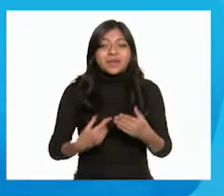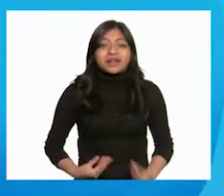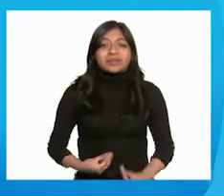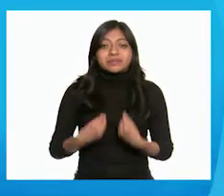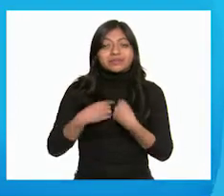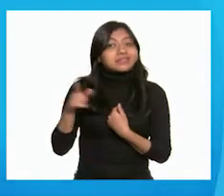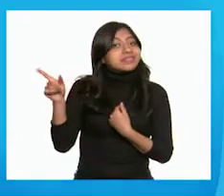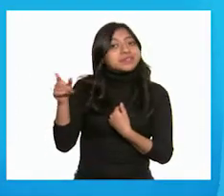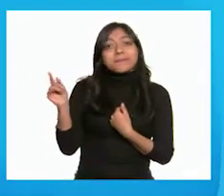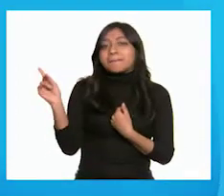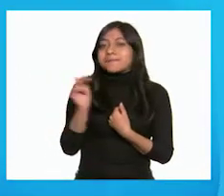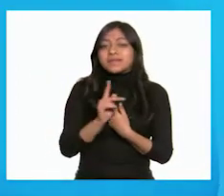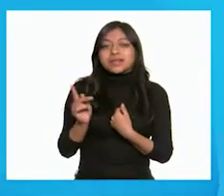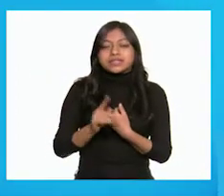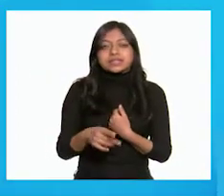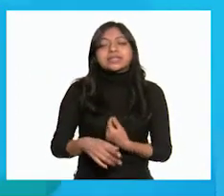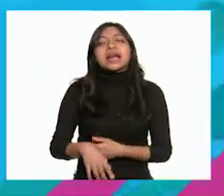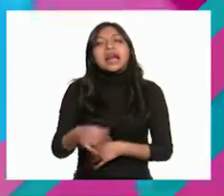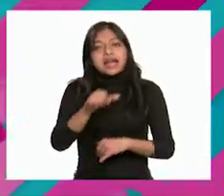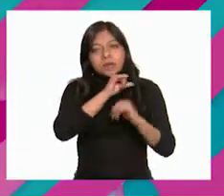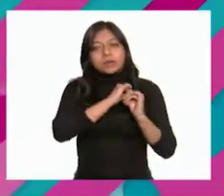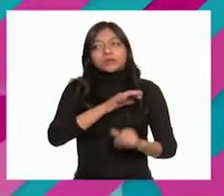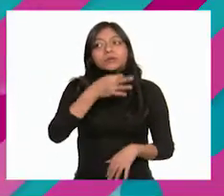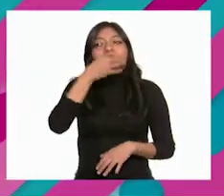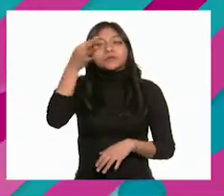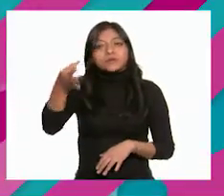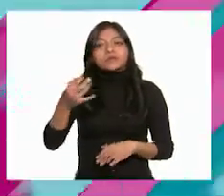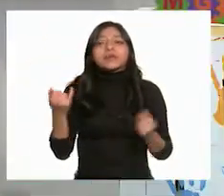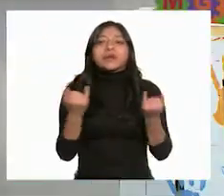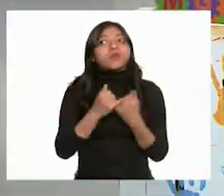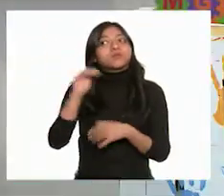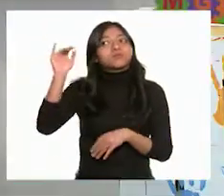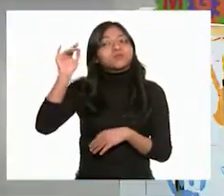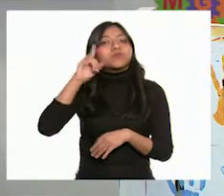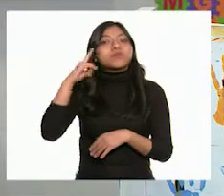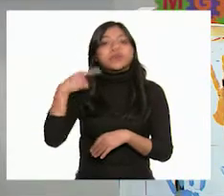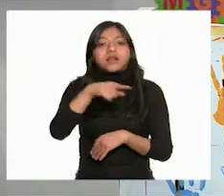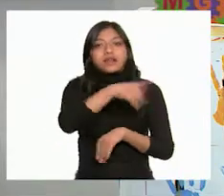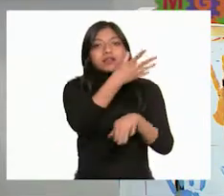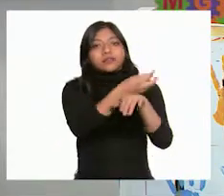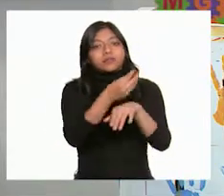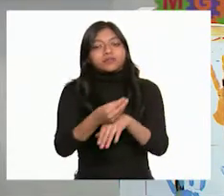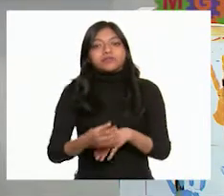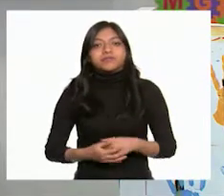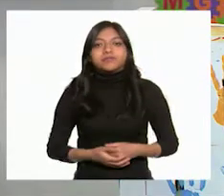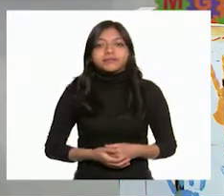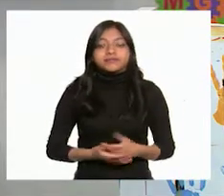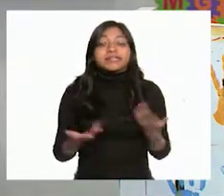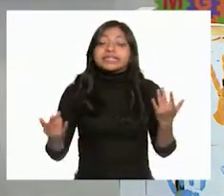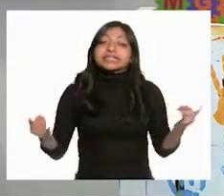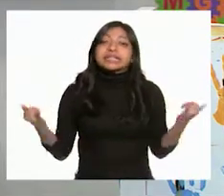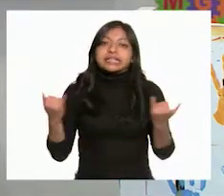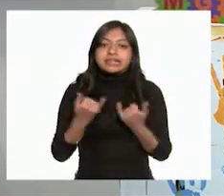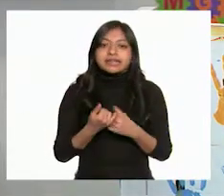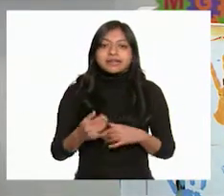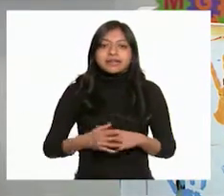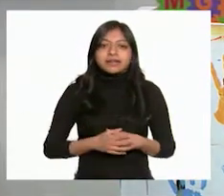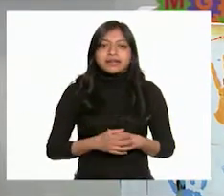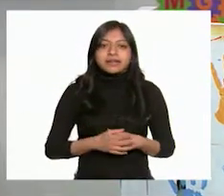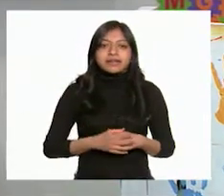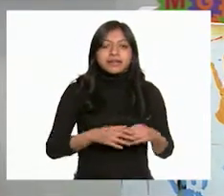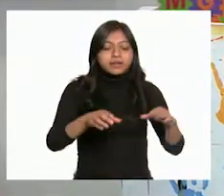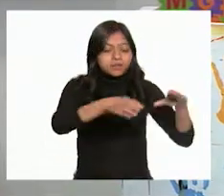hicimos fue reportarlo a las autoridades y solicitar su intervención para repararlo. Además, colocamos algunos